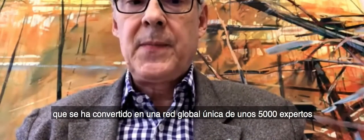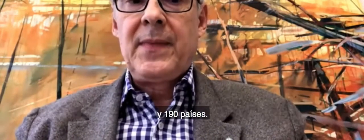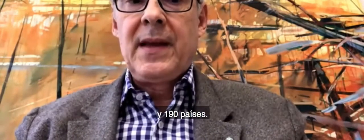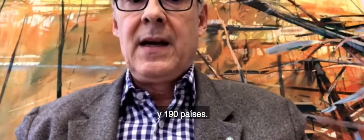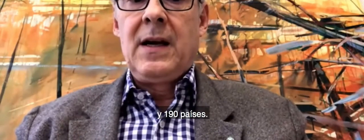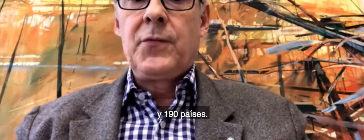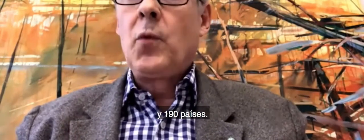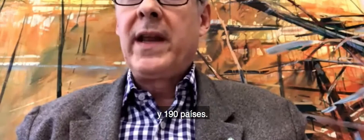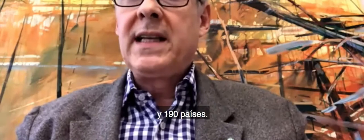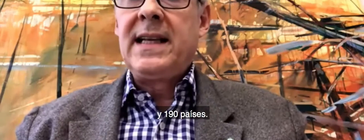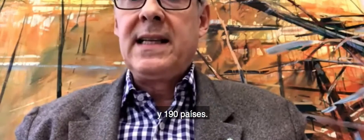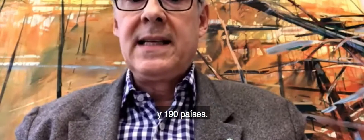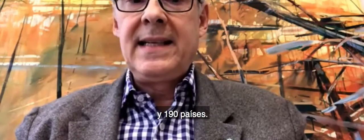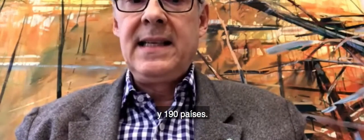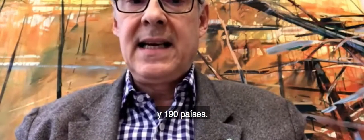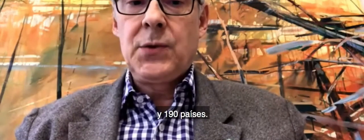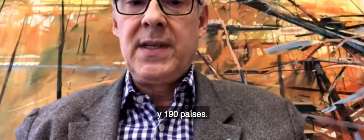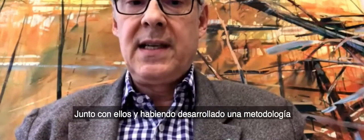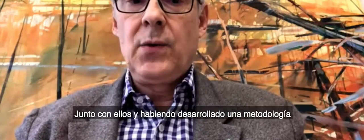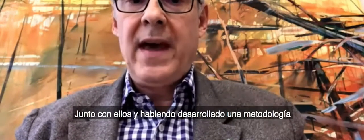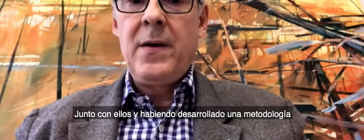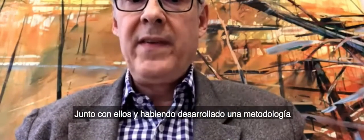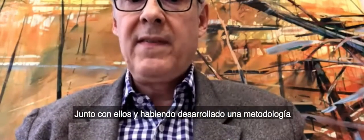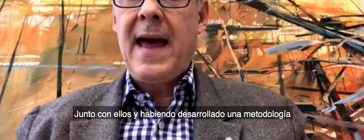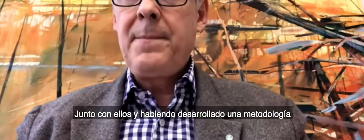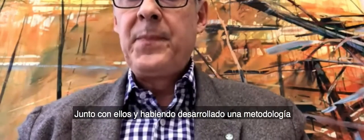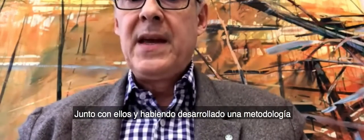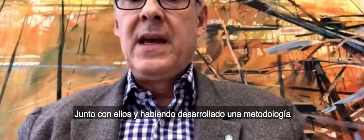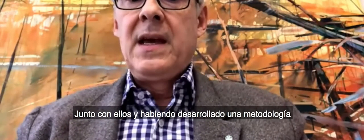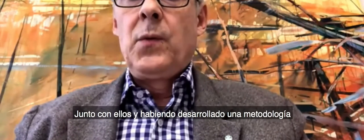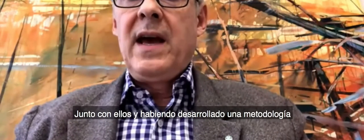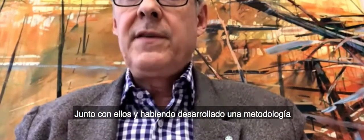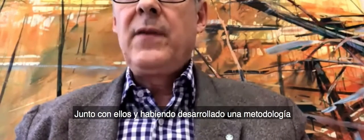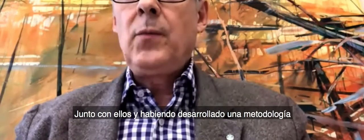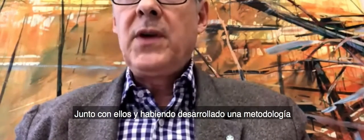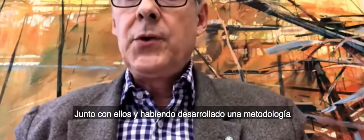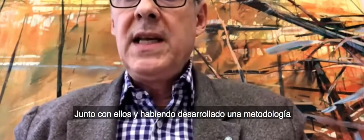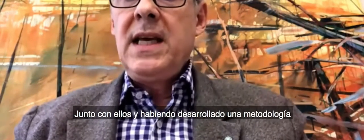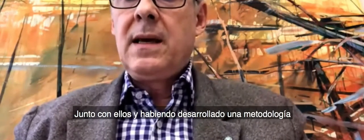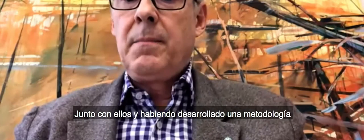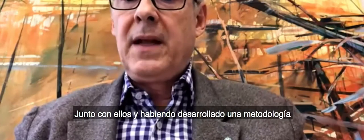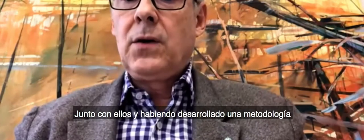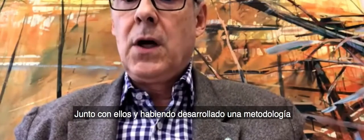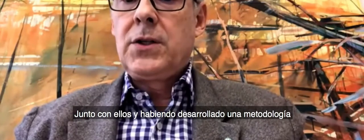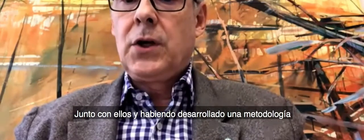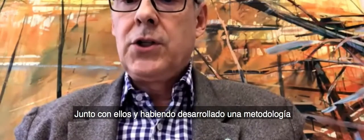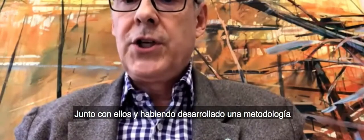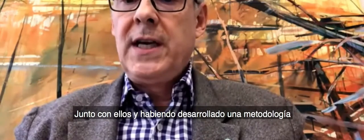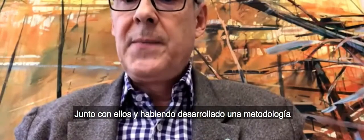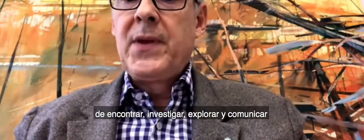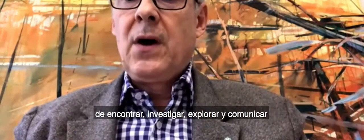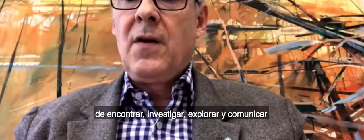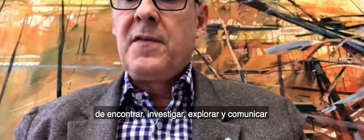from 190 countries and together with them we have developed a unique methodology